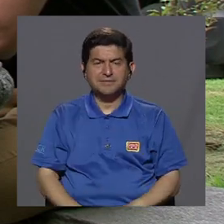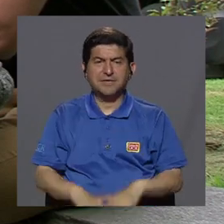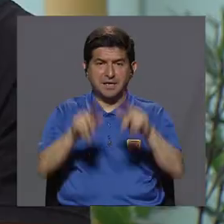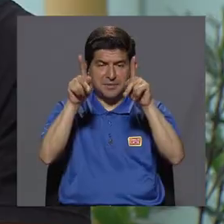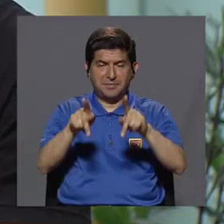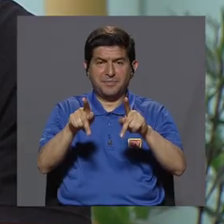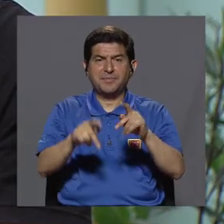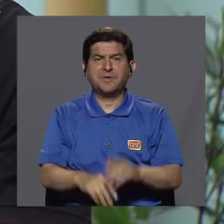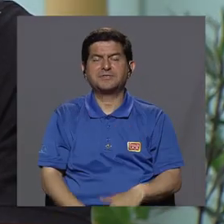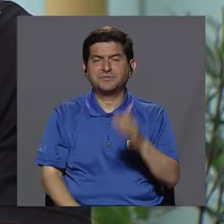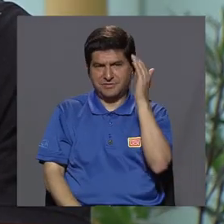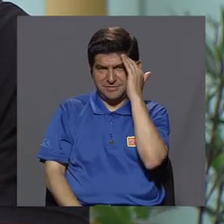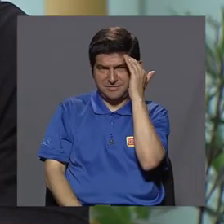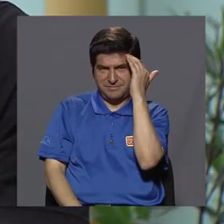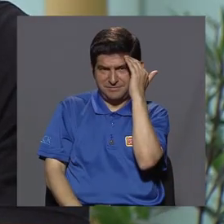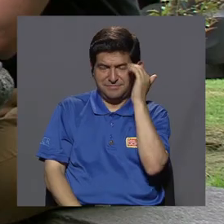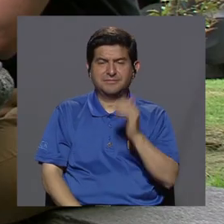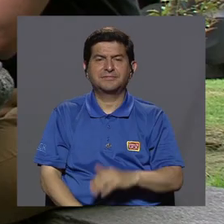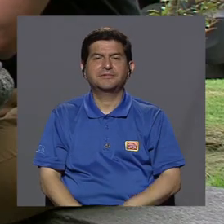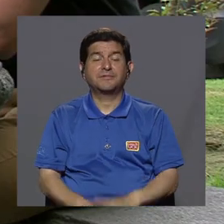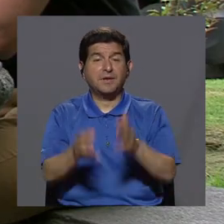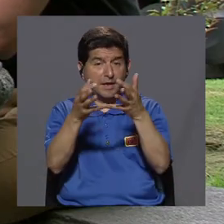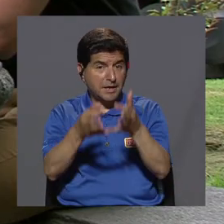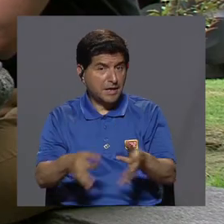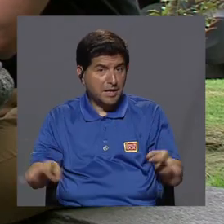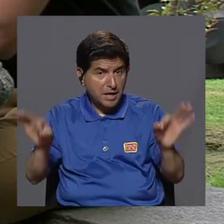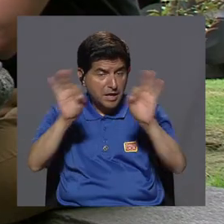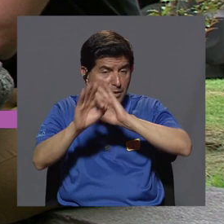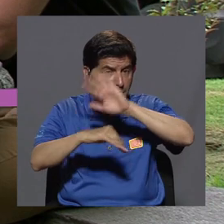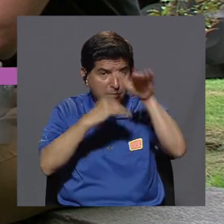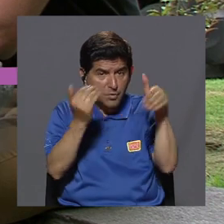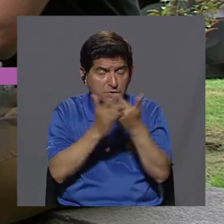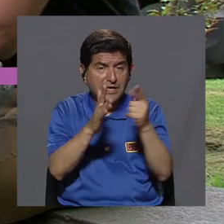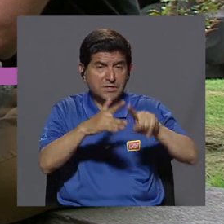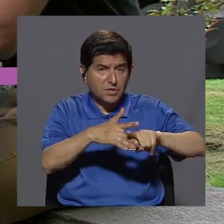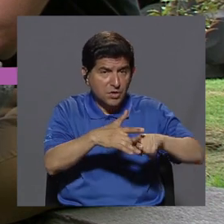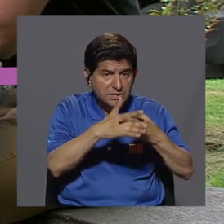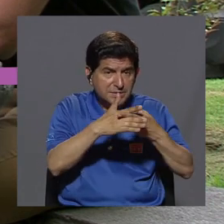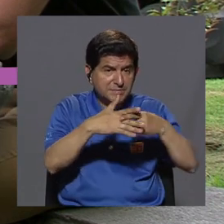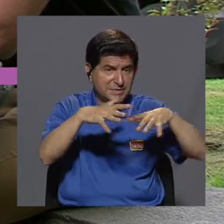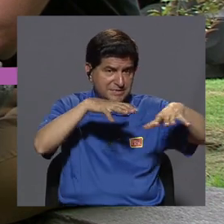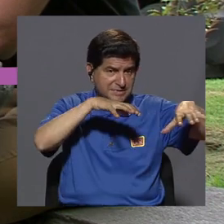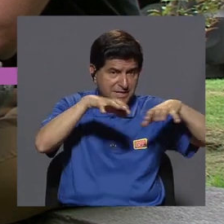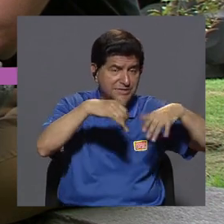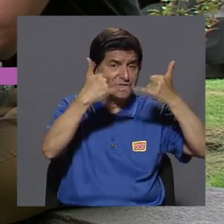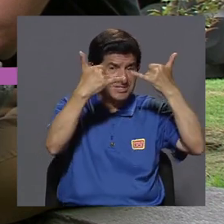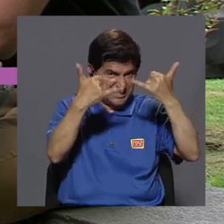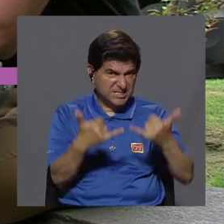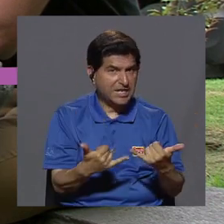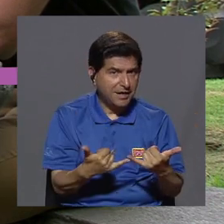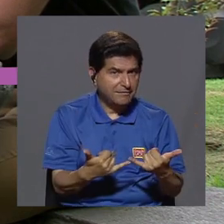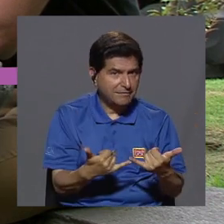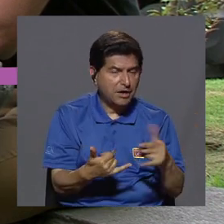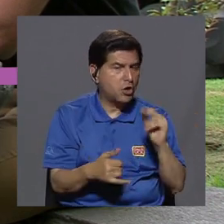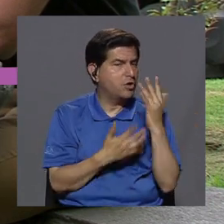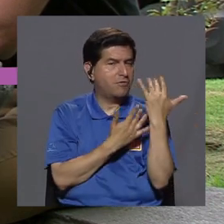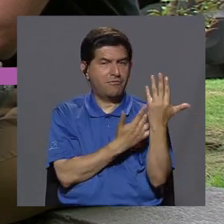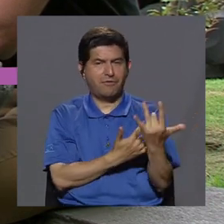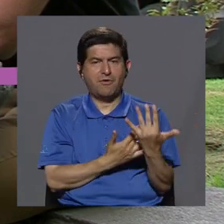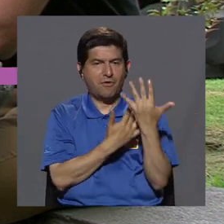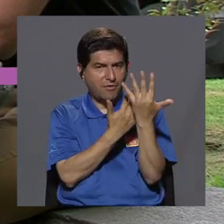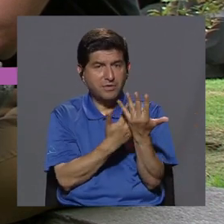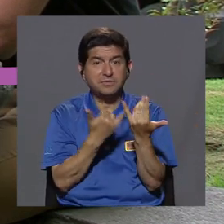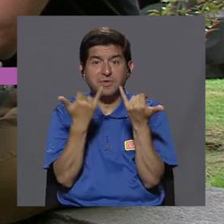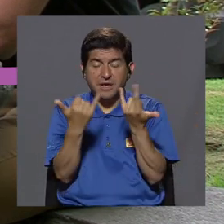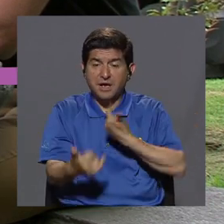casa lo tengan presente. Lo importante también de todo esto es que empecemos con esas acciones ya. Digamos, no esperar